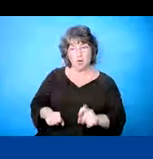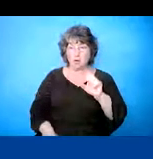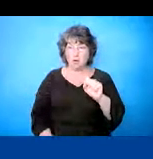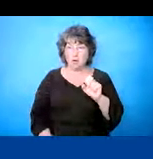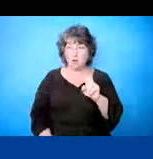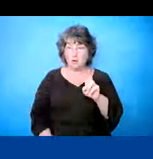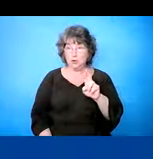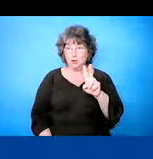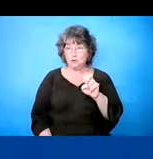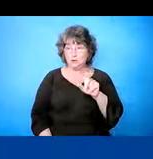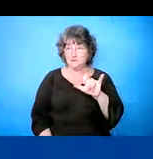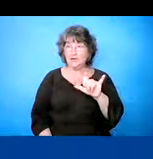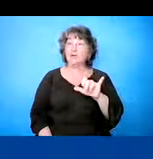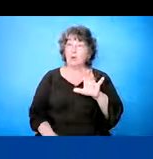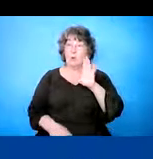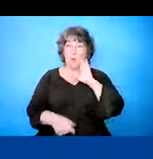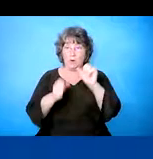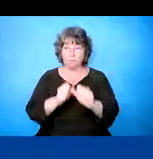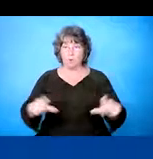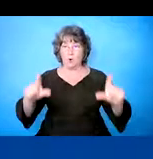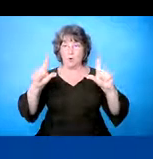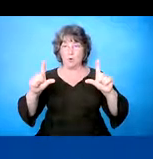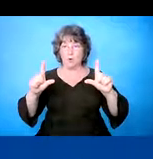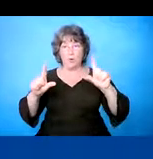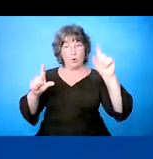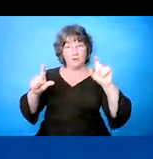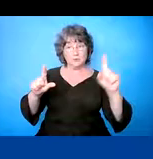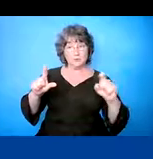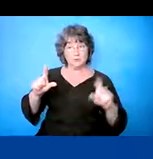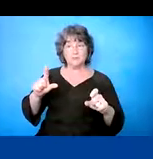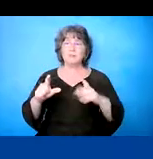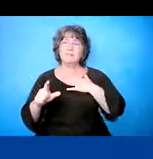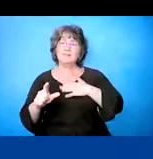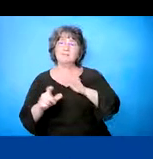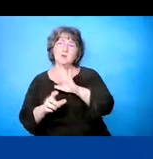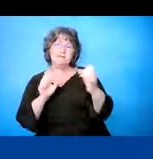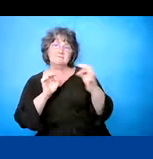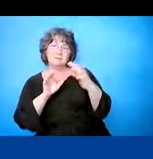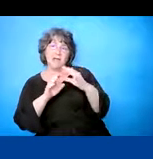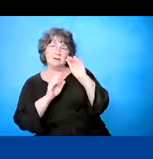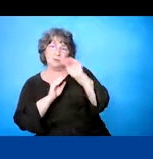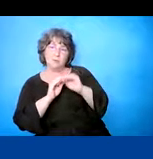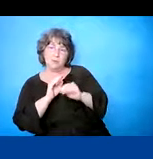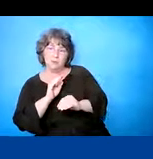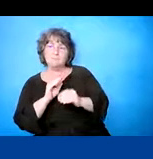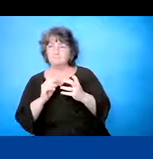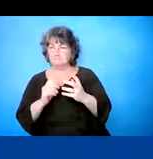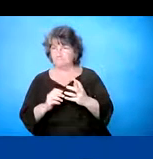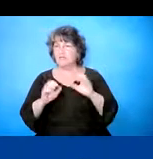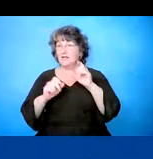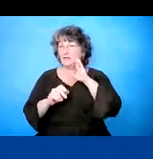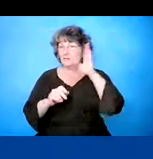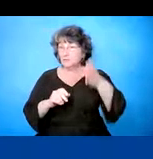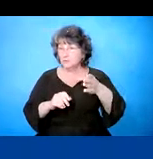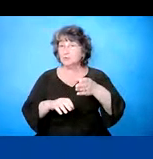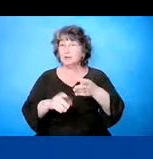en nuestra propuesta entonces usted puede contestar para nosotros podemos tener información para metros en el futuro así que ahora yo tengo